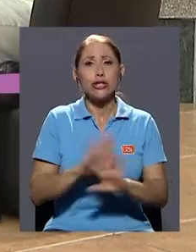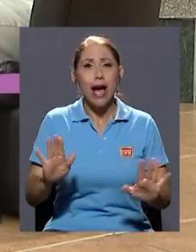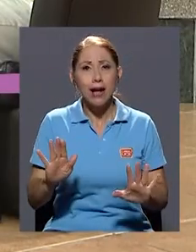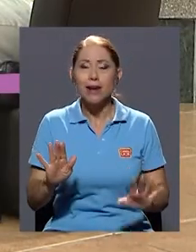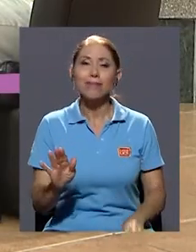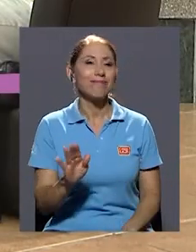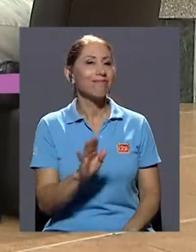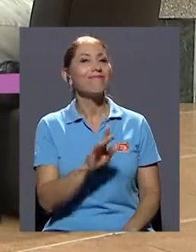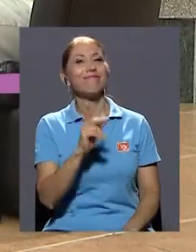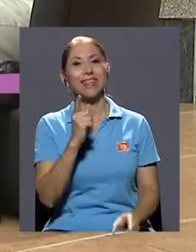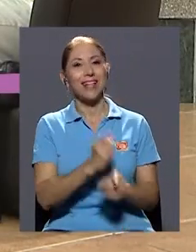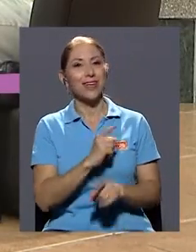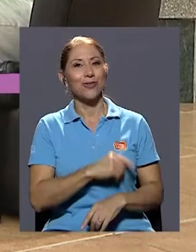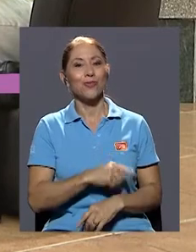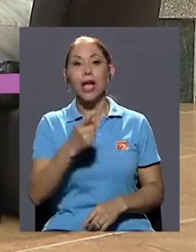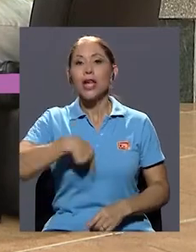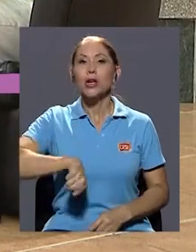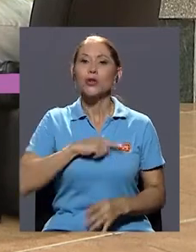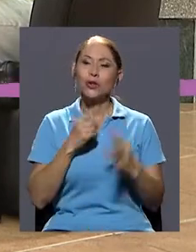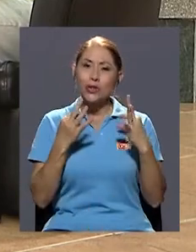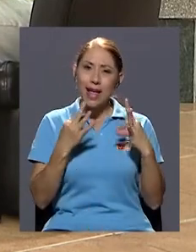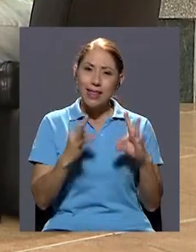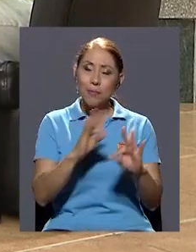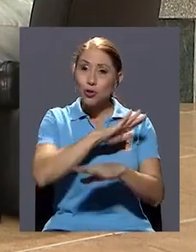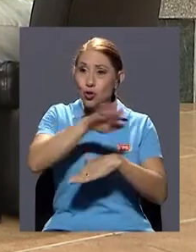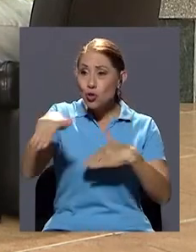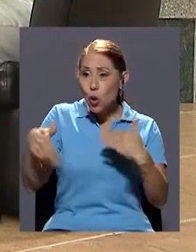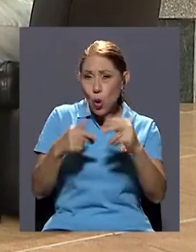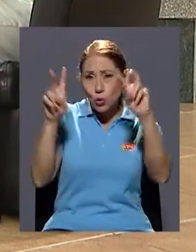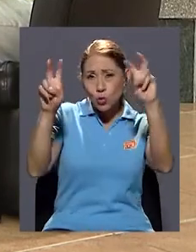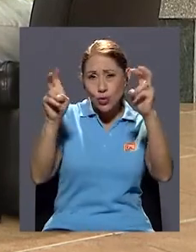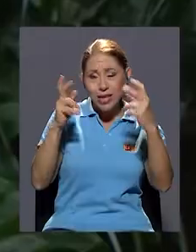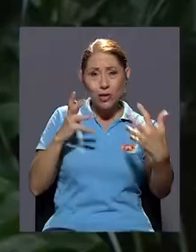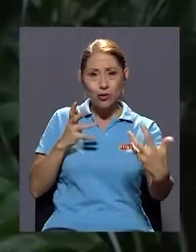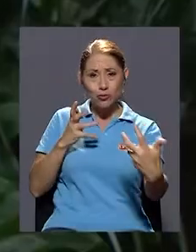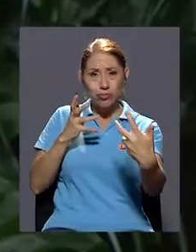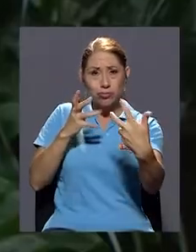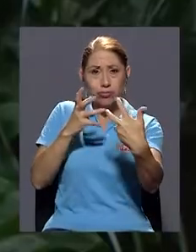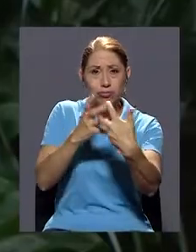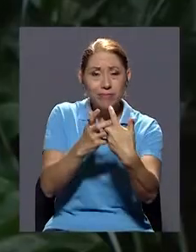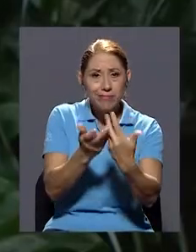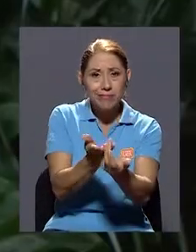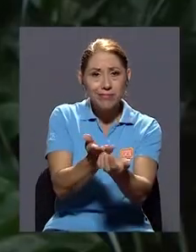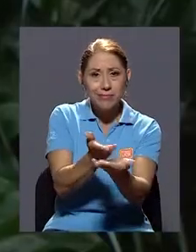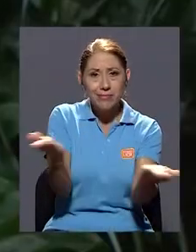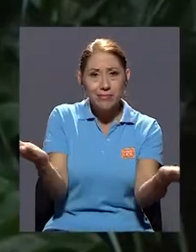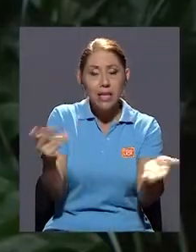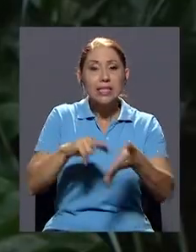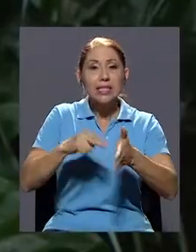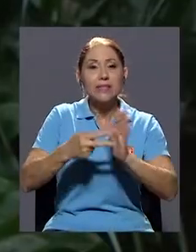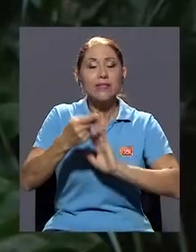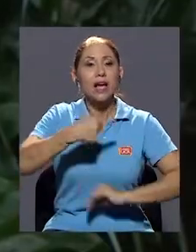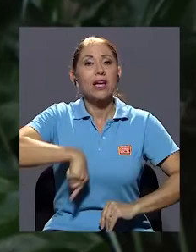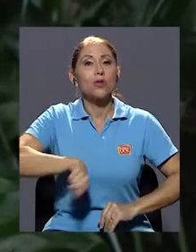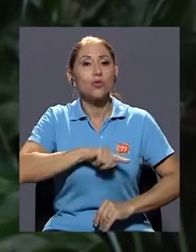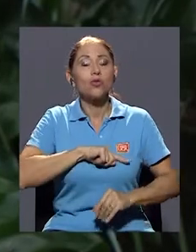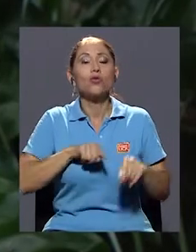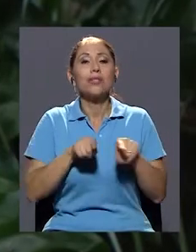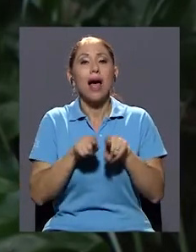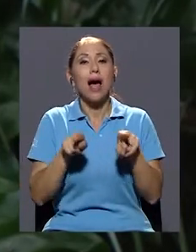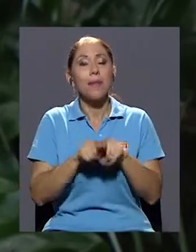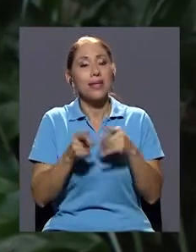y ya. Sino que intentamos de que todos los contenidos estén adaptados. Entonces, eso ha implicado de que también hayamos